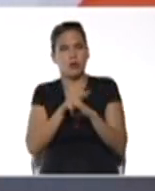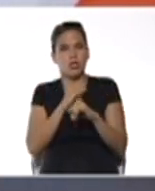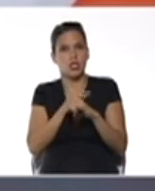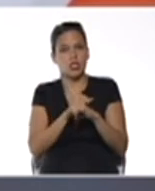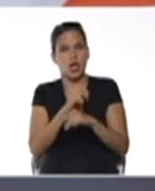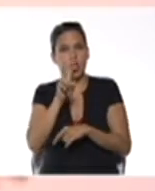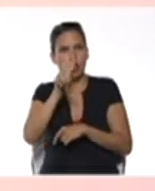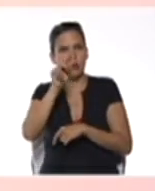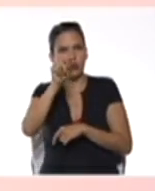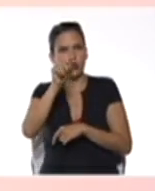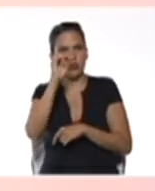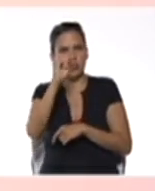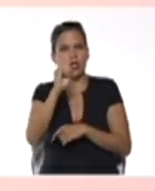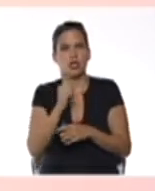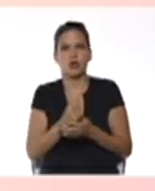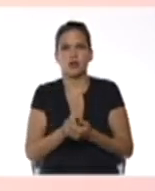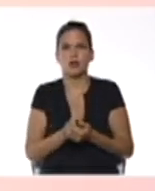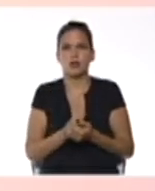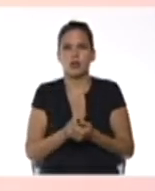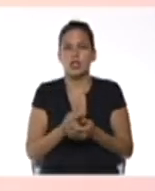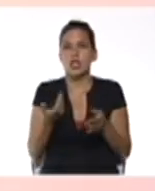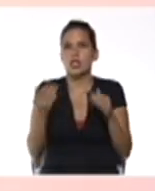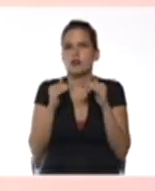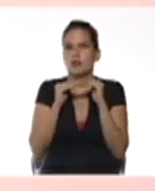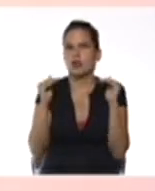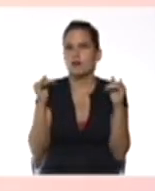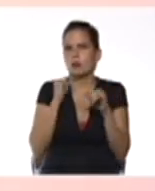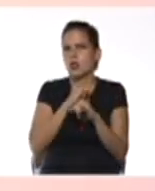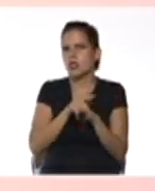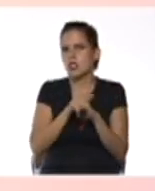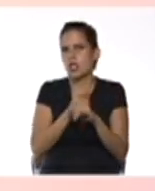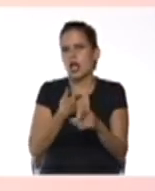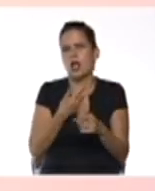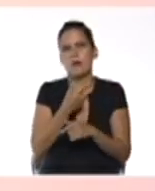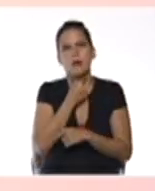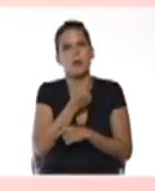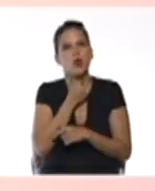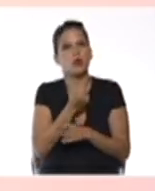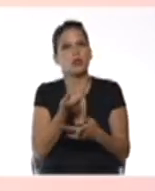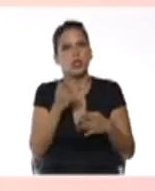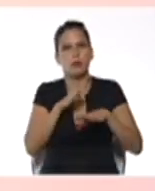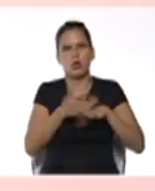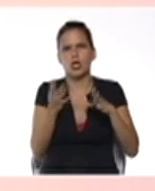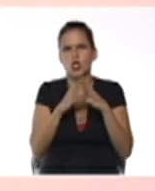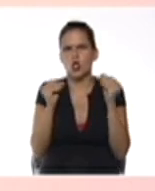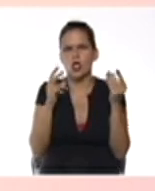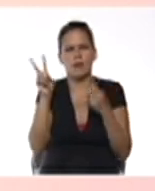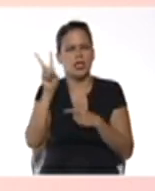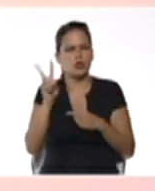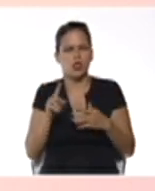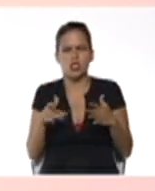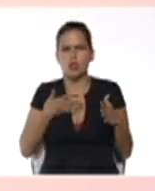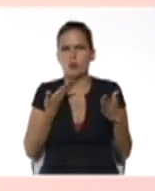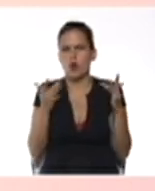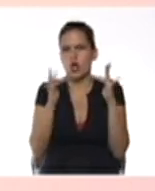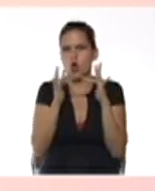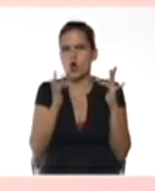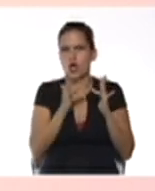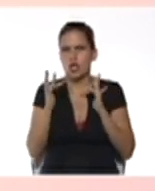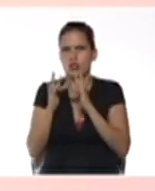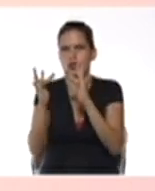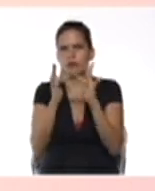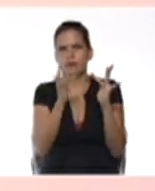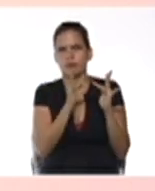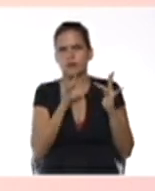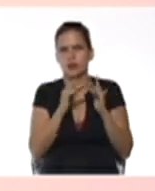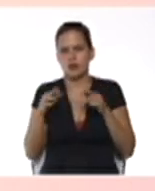2.0 sí José y esas plataformas digitales a mí me encantan porque toda Venezuela se puede conectar a través de ellas